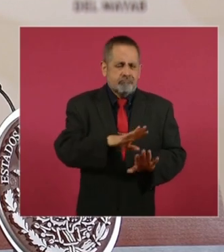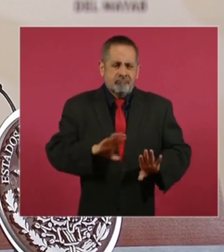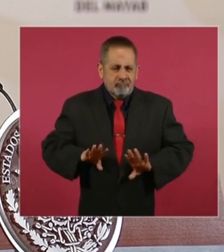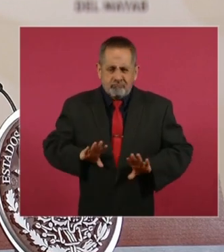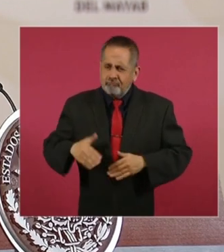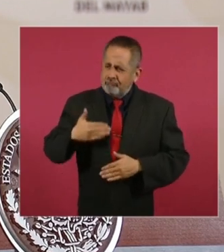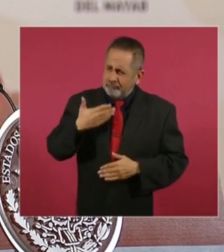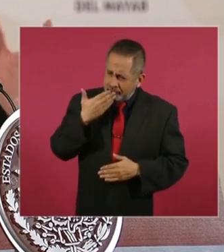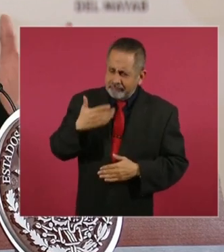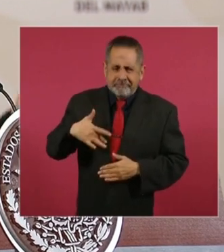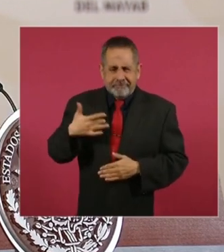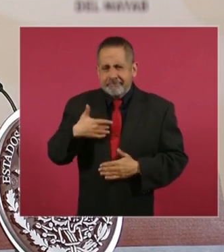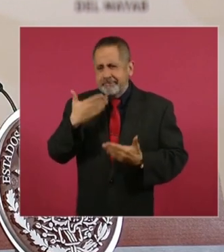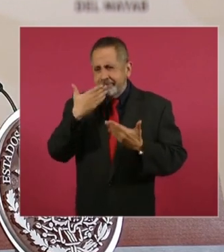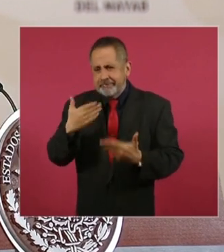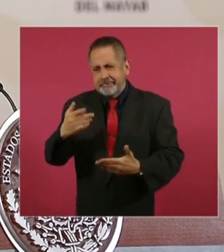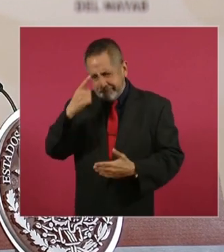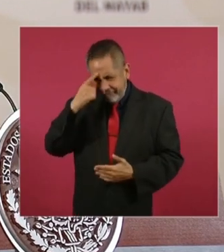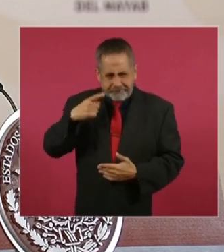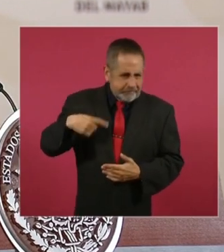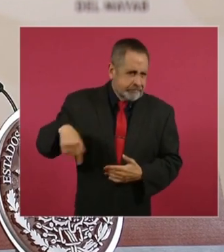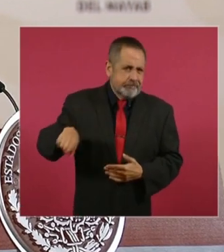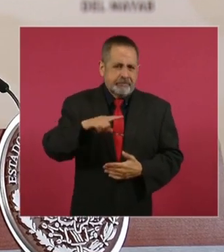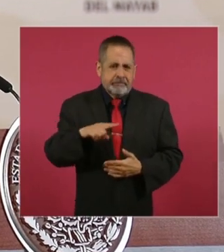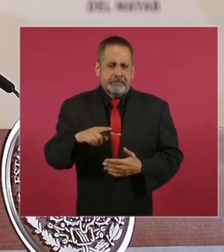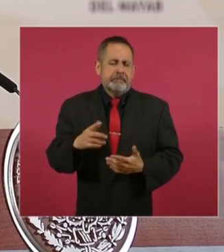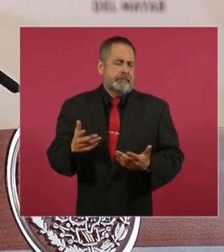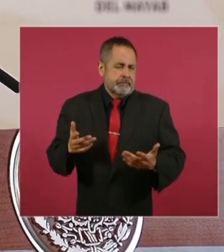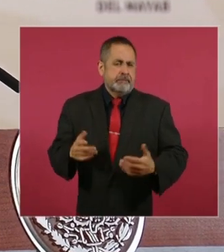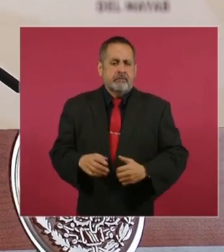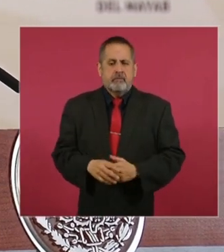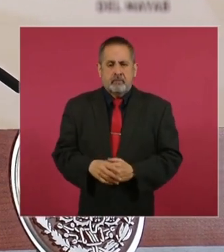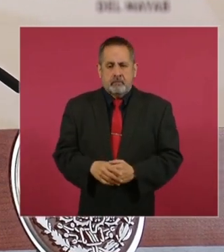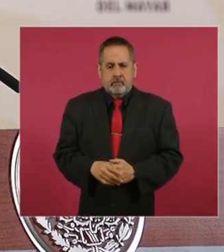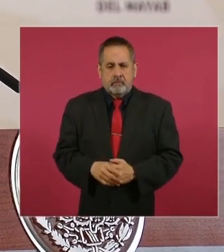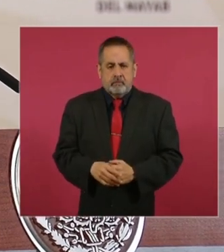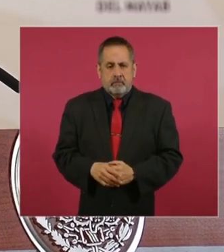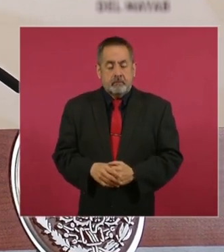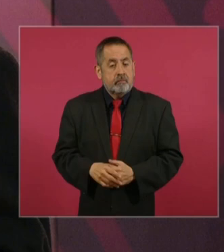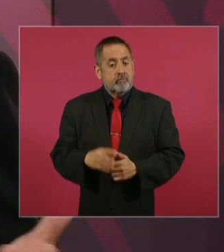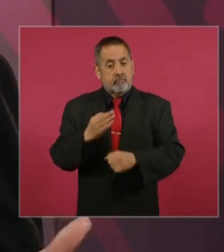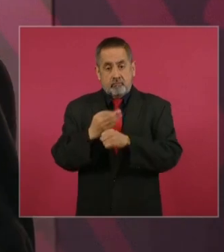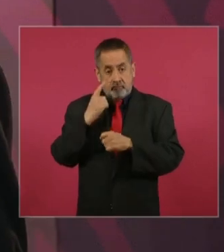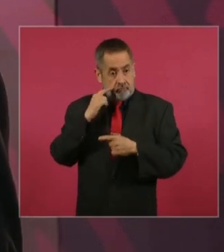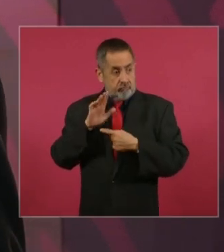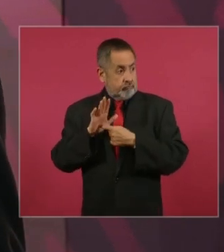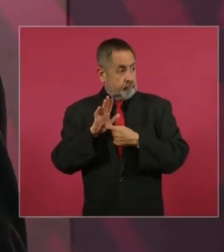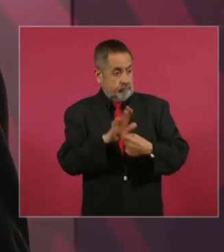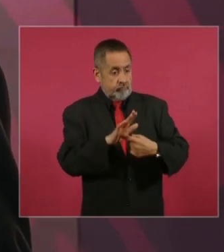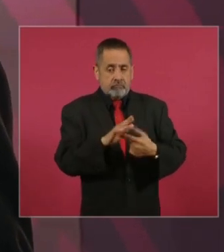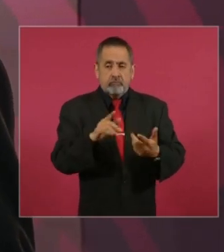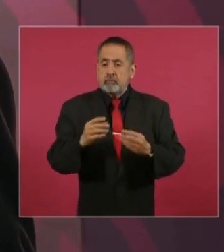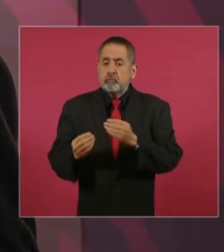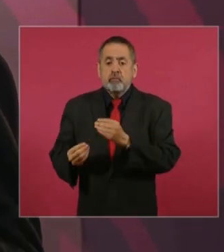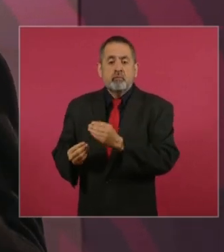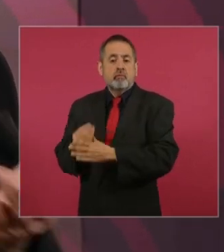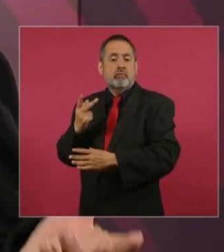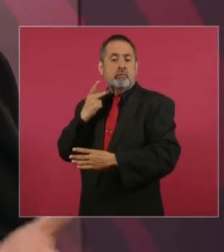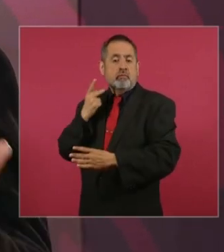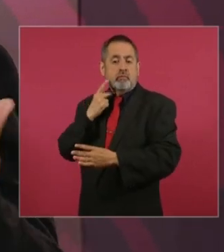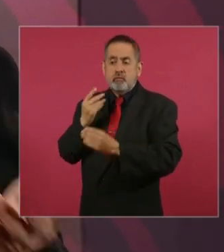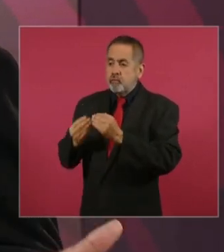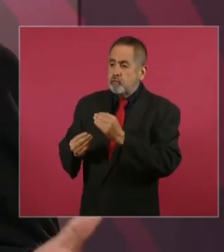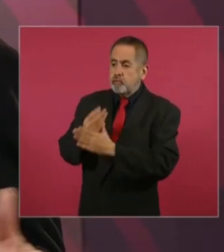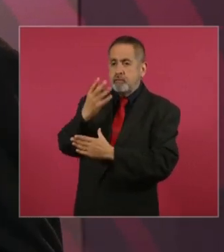Ahora estamos demostrando de que con una política nueva, una